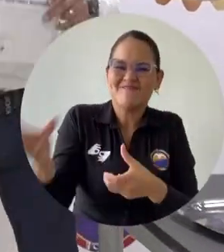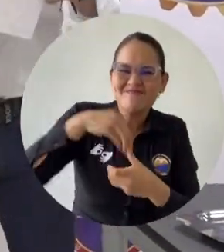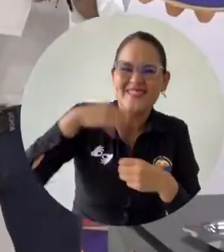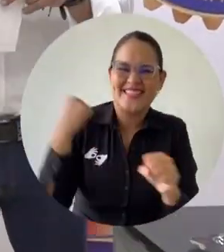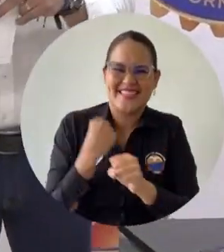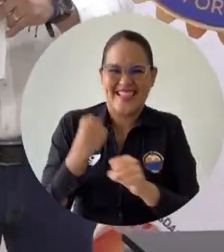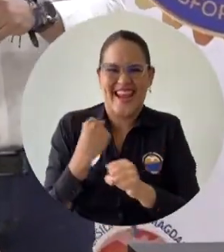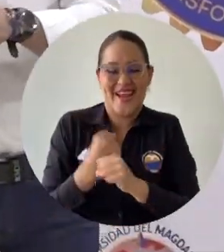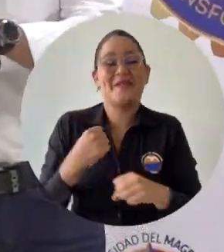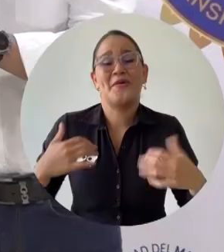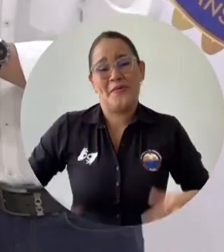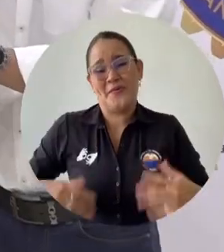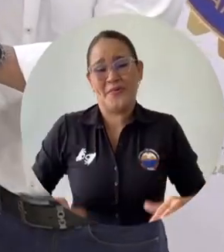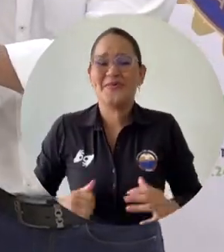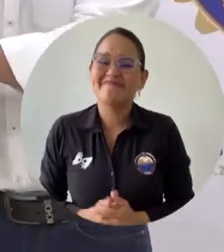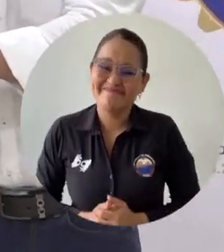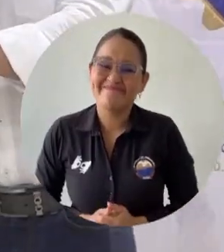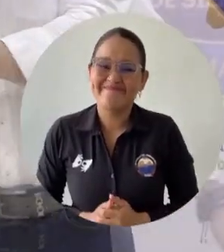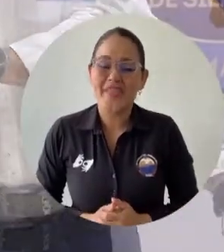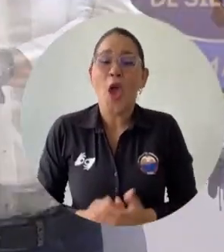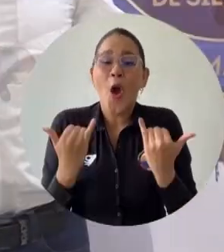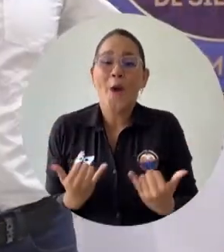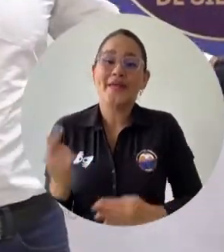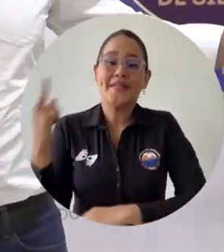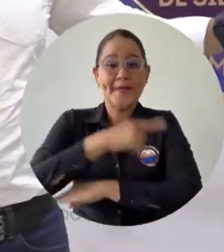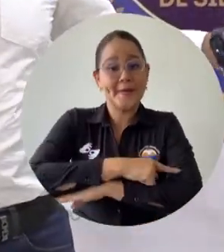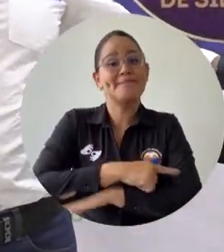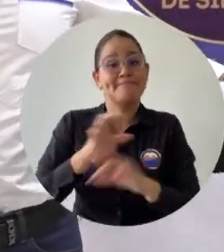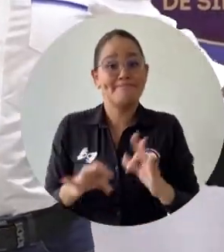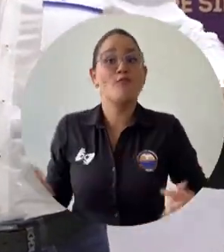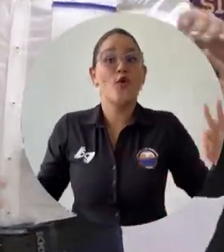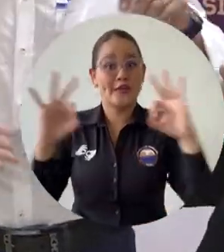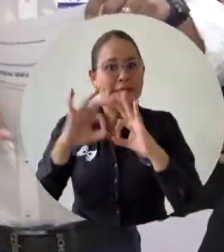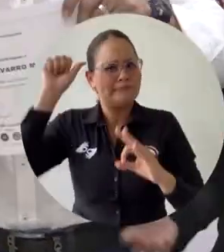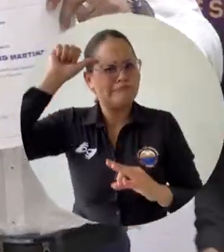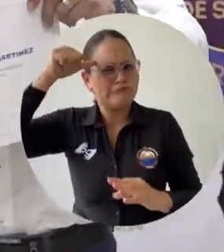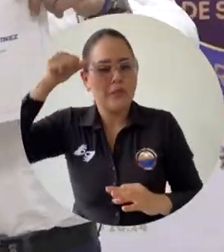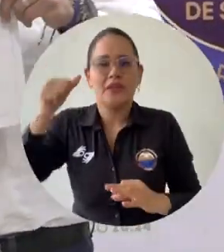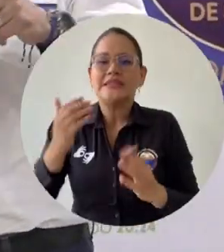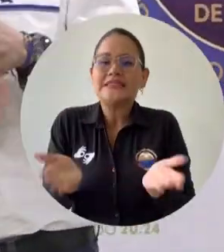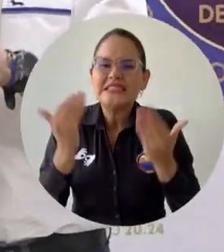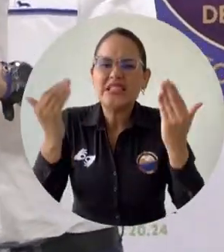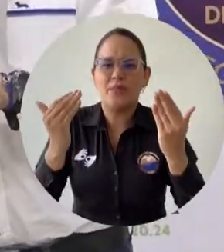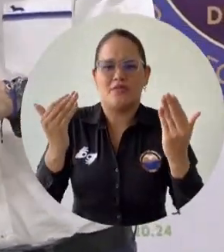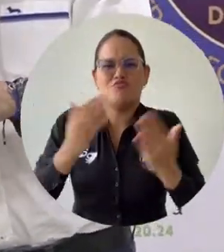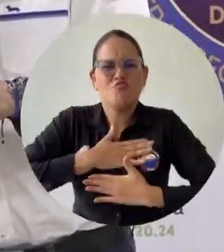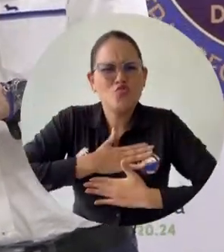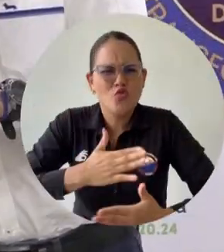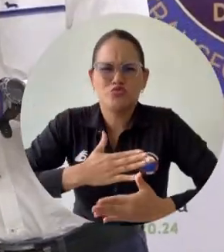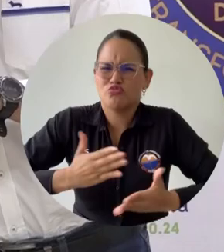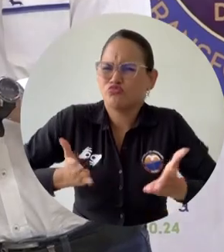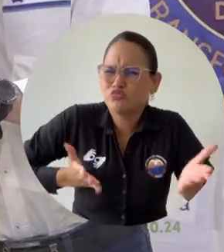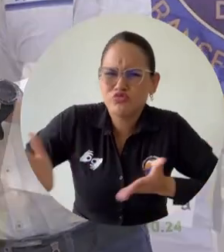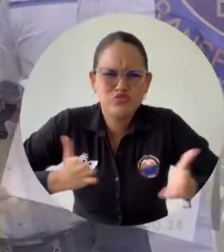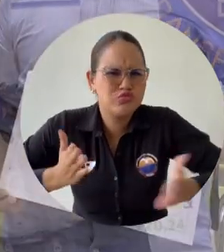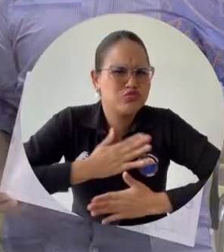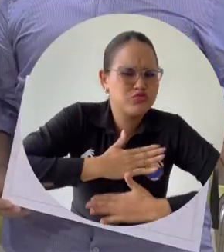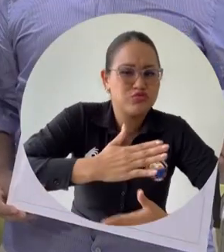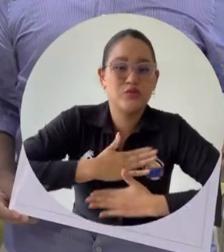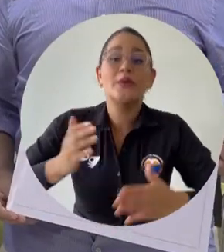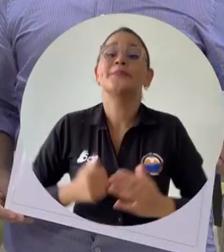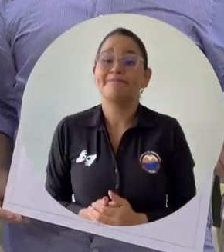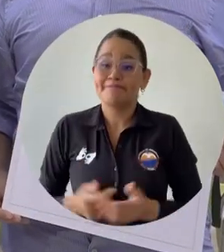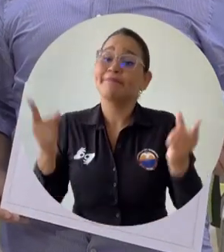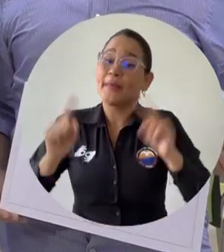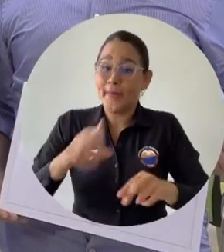su recurso humano y su talento humano. En un día como hoy hay que recordar la importancia del servicio, pero también hay que reconocer en ustedes